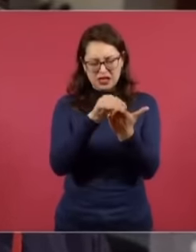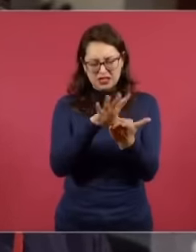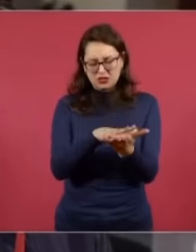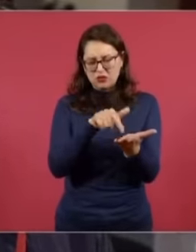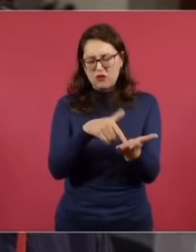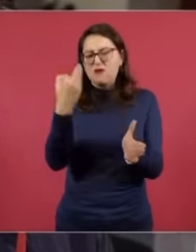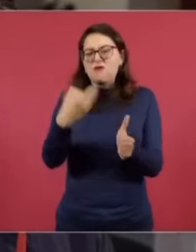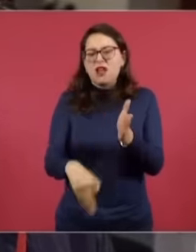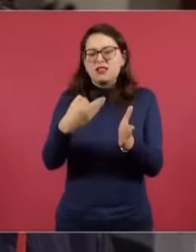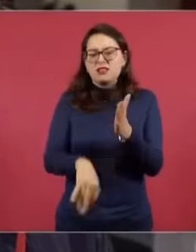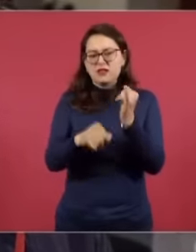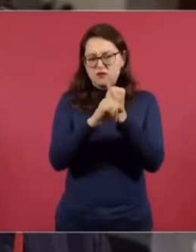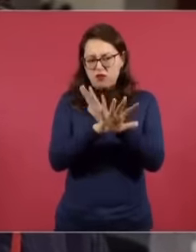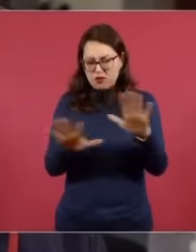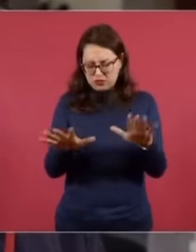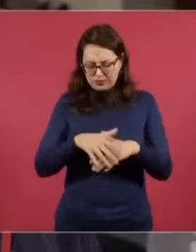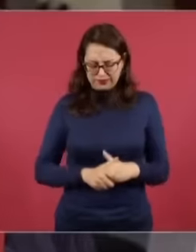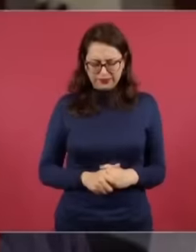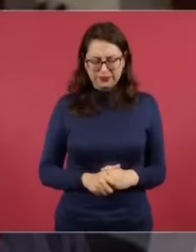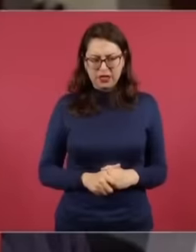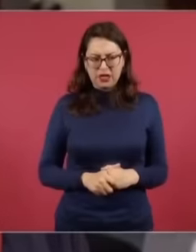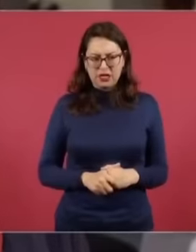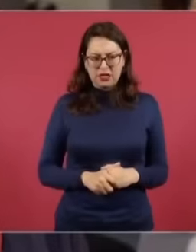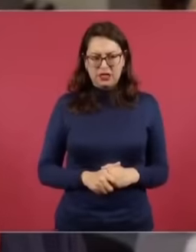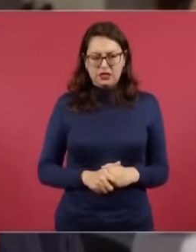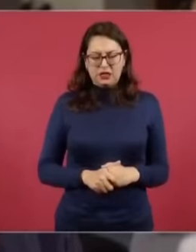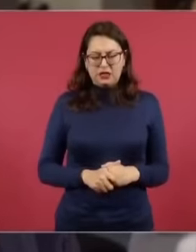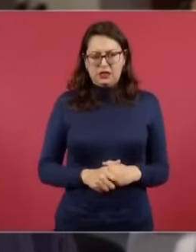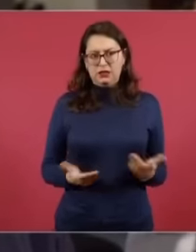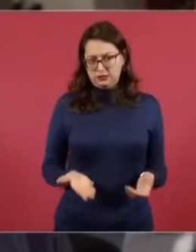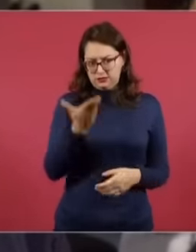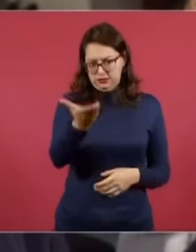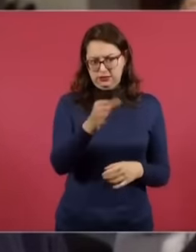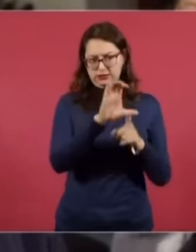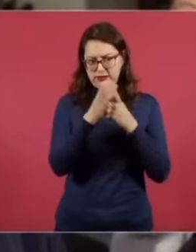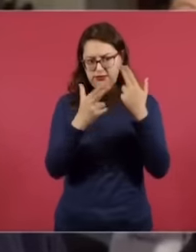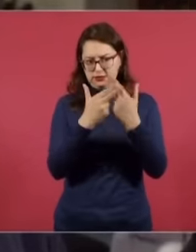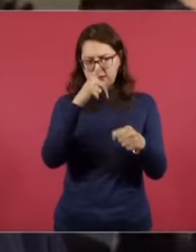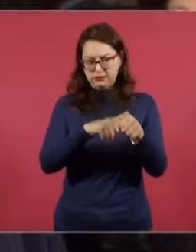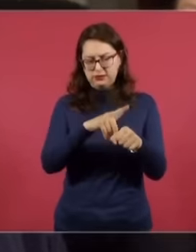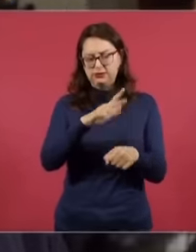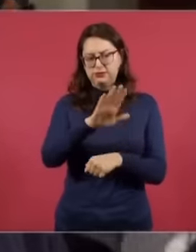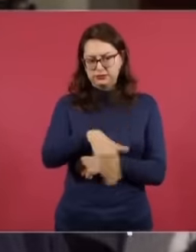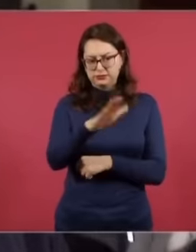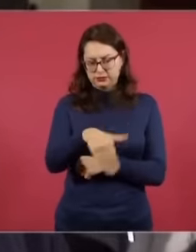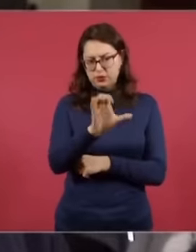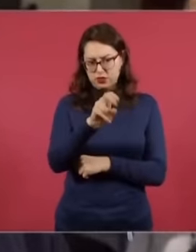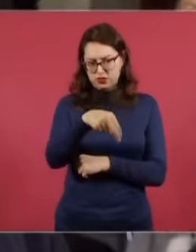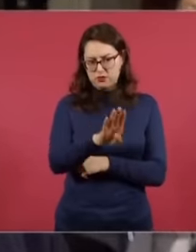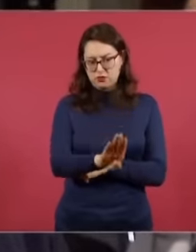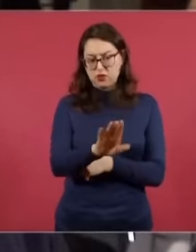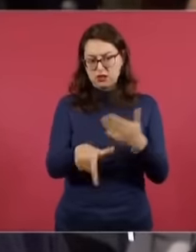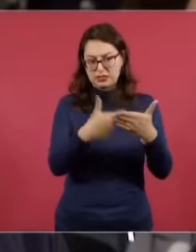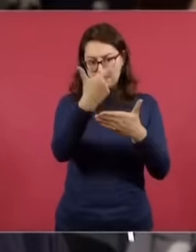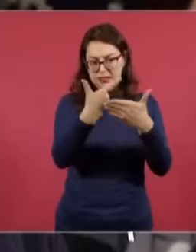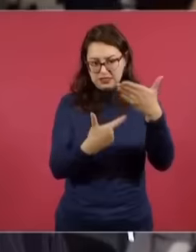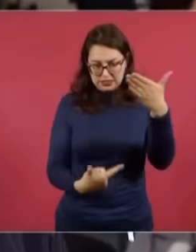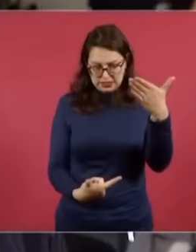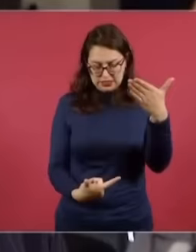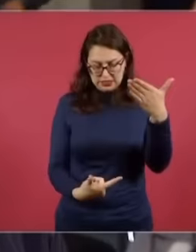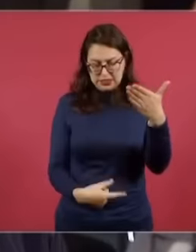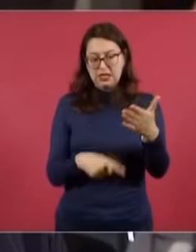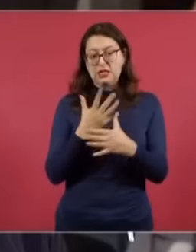identificar. La base de datos de ustedes, de la Comisión Nacional de Búsqueda, en donde está el registro de los desaparecidos, marca